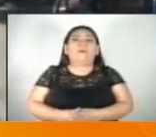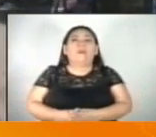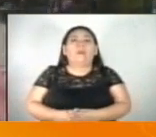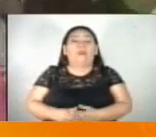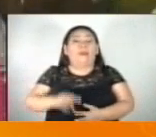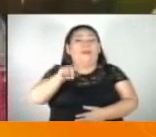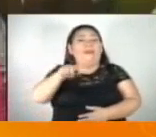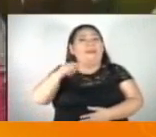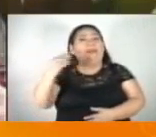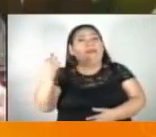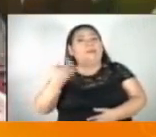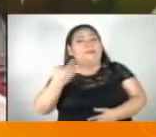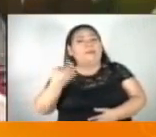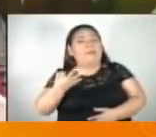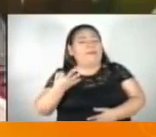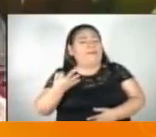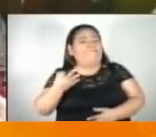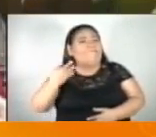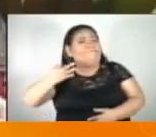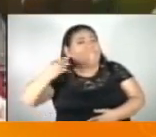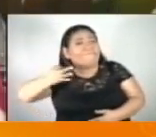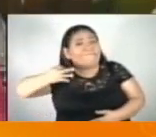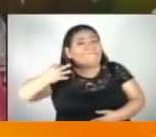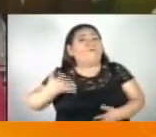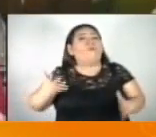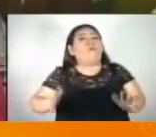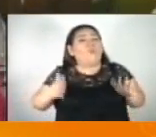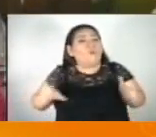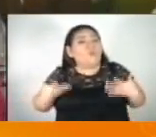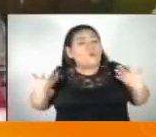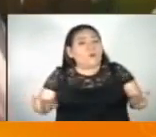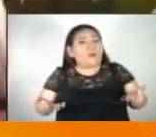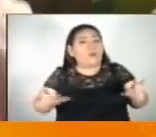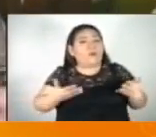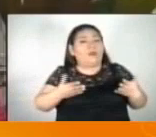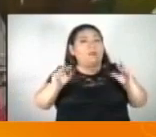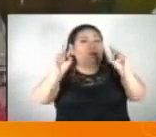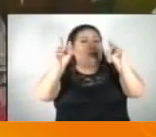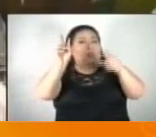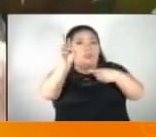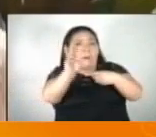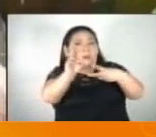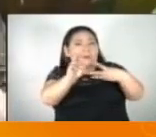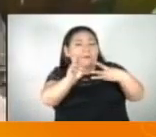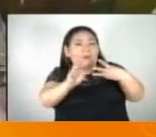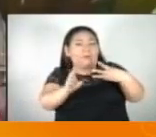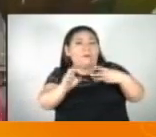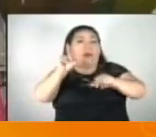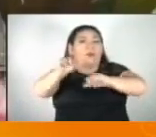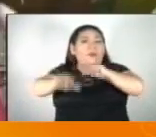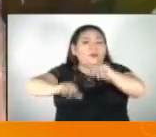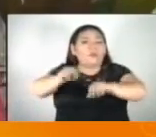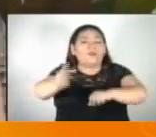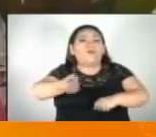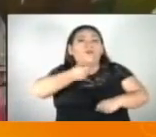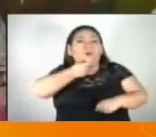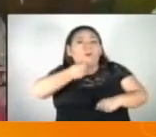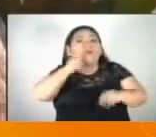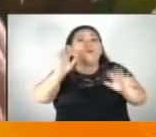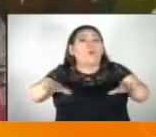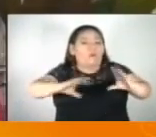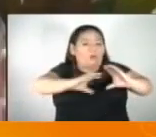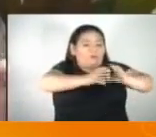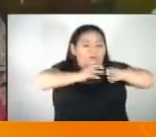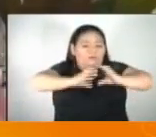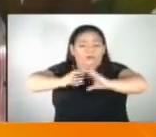necesidad urgente de, en varios sentidos, de actualizar información. ¿Cómo han quedado distribuidos de